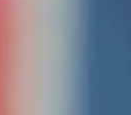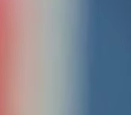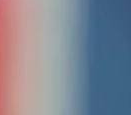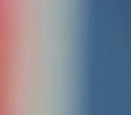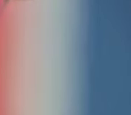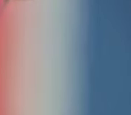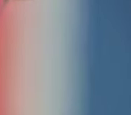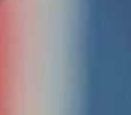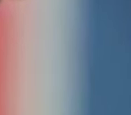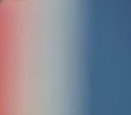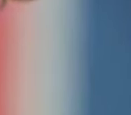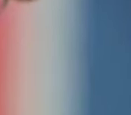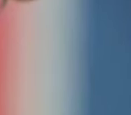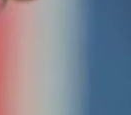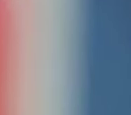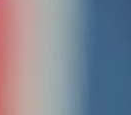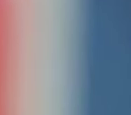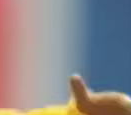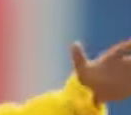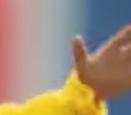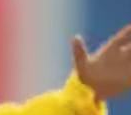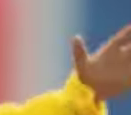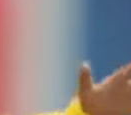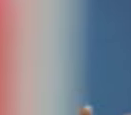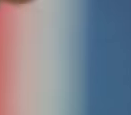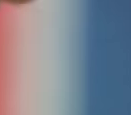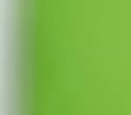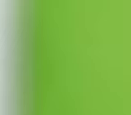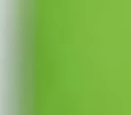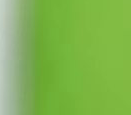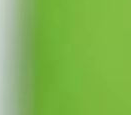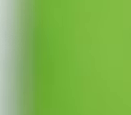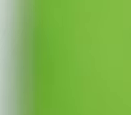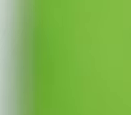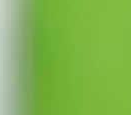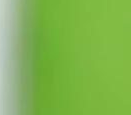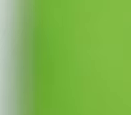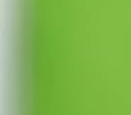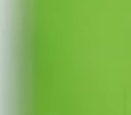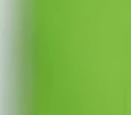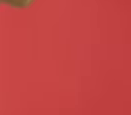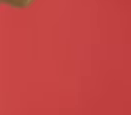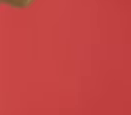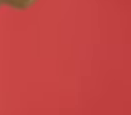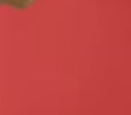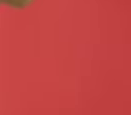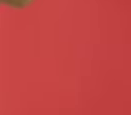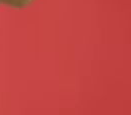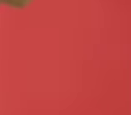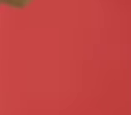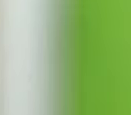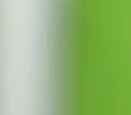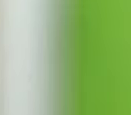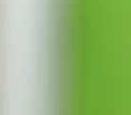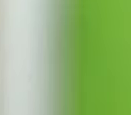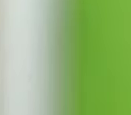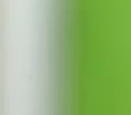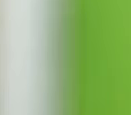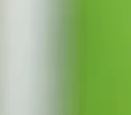Niño de plastilina feliz que se junta con su mejor amiga a hablar de filosofía en el recreo mientras comen queque.